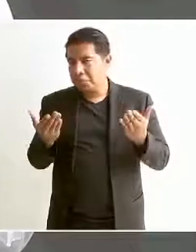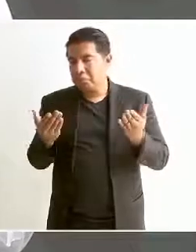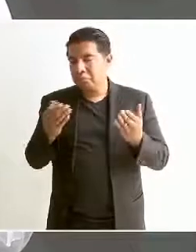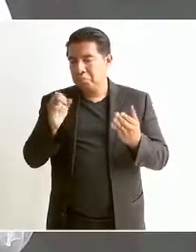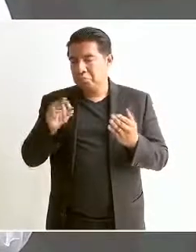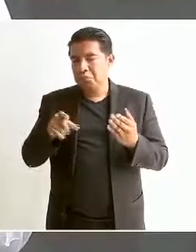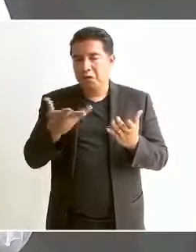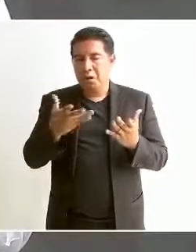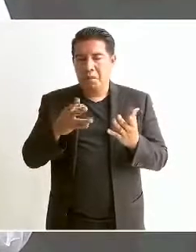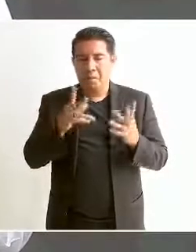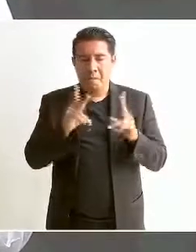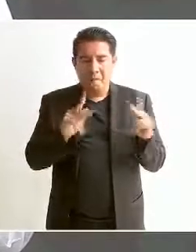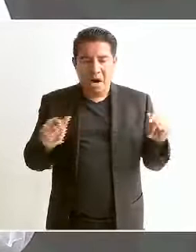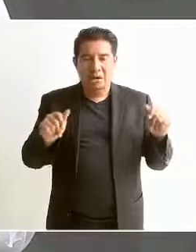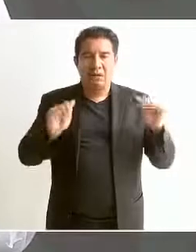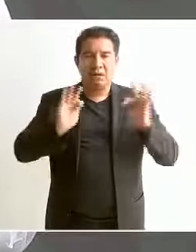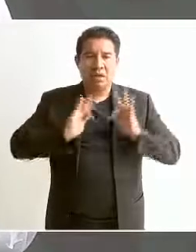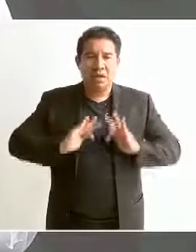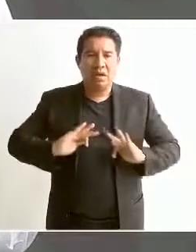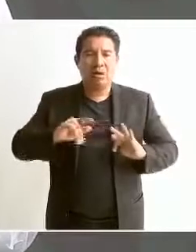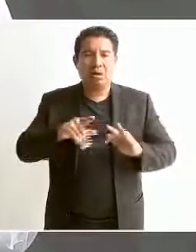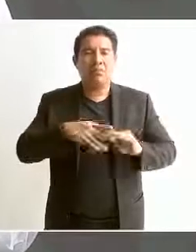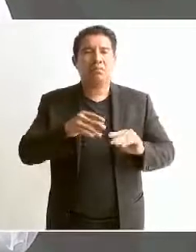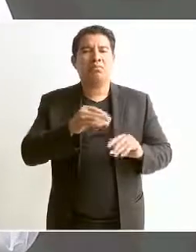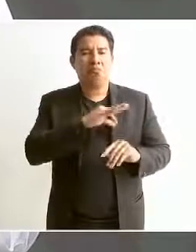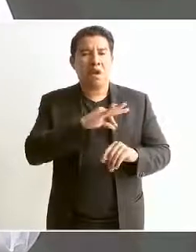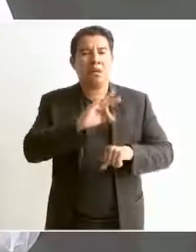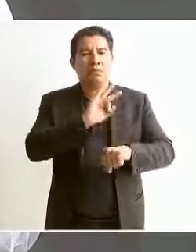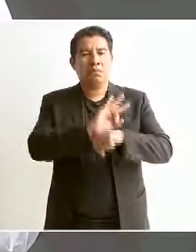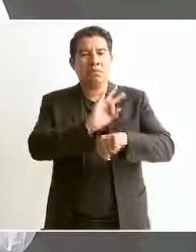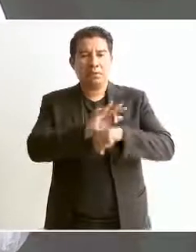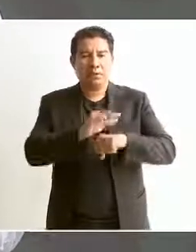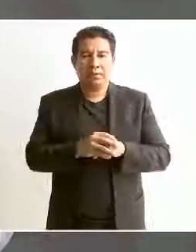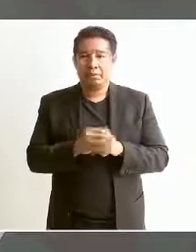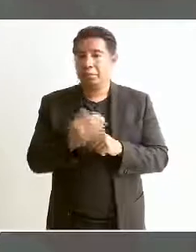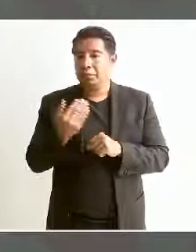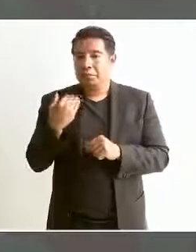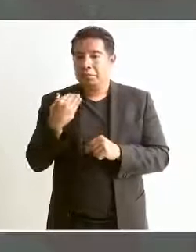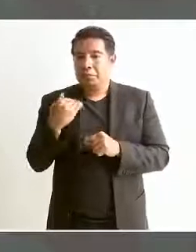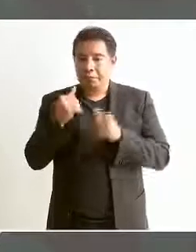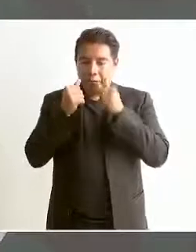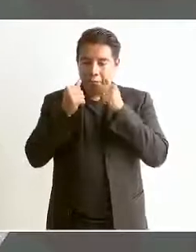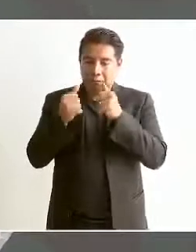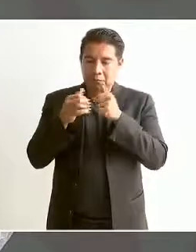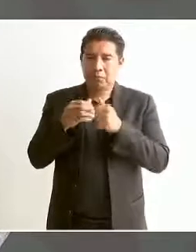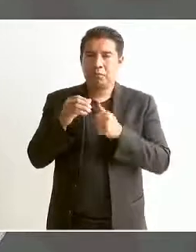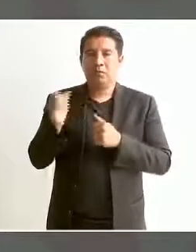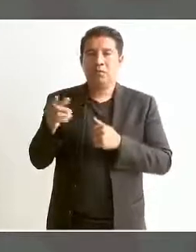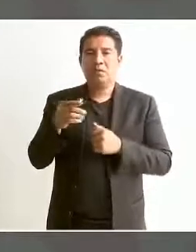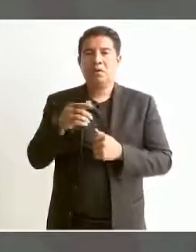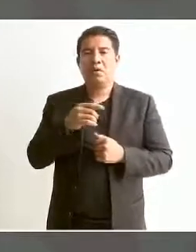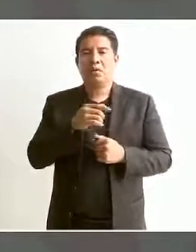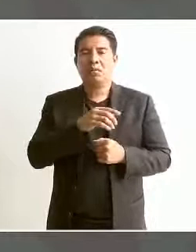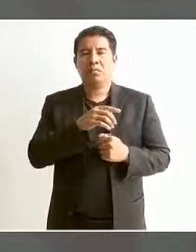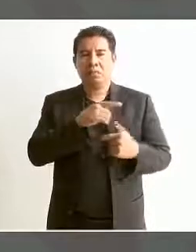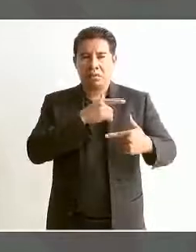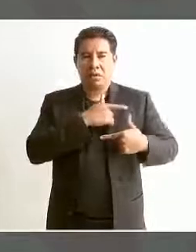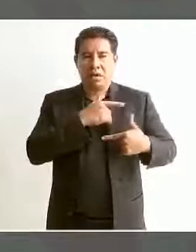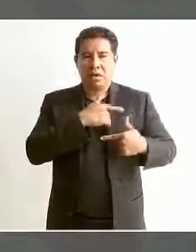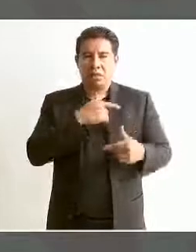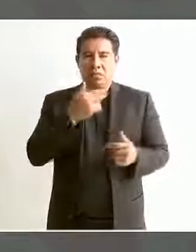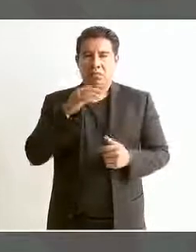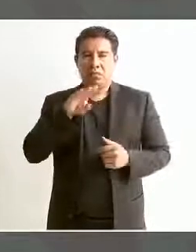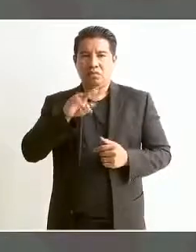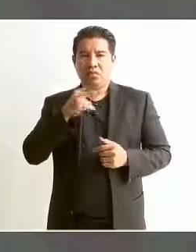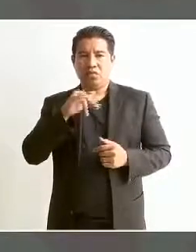y la tranquilidad. Al escuchar al general Bucio, comandante de la Guardia